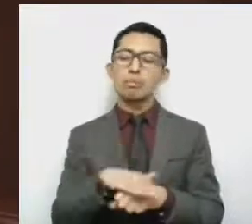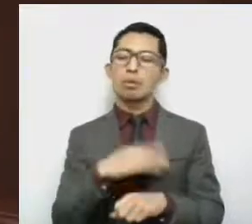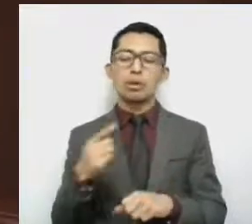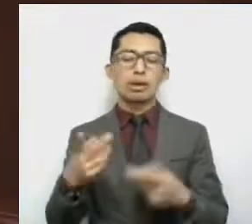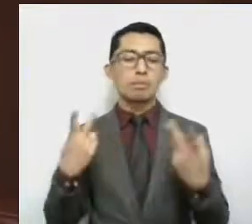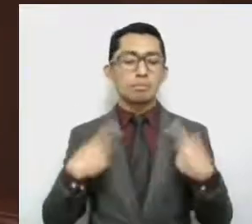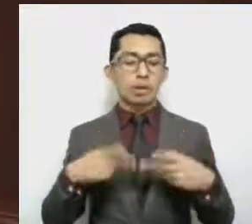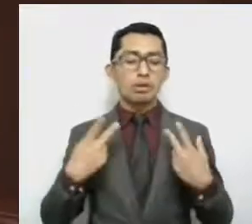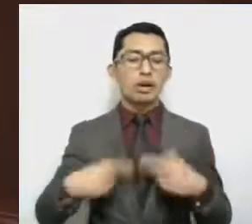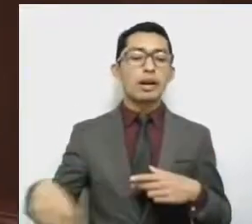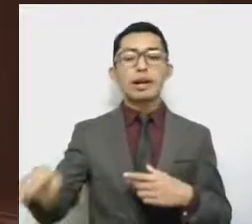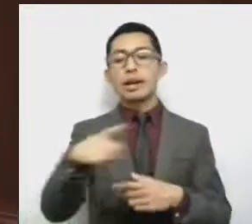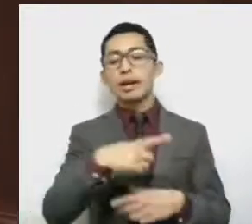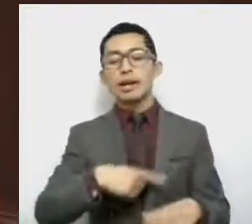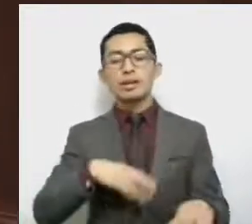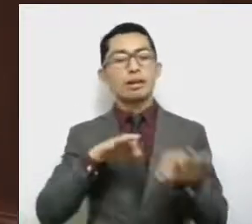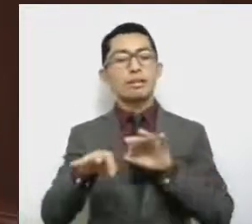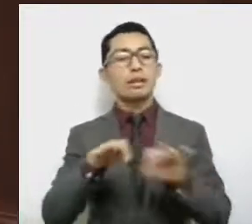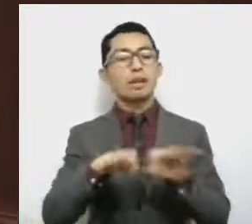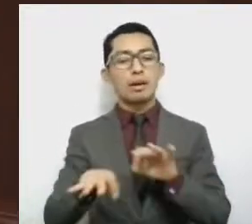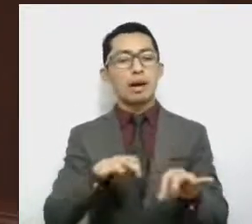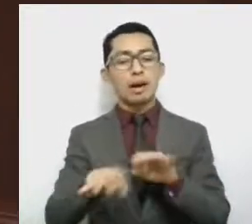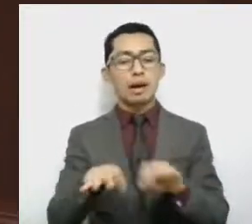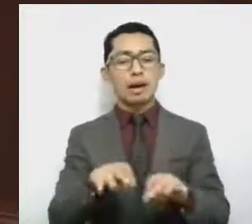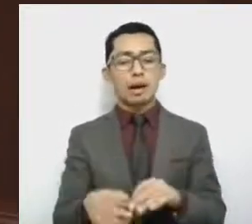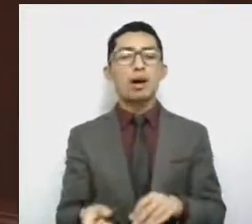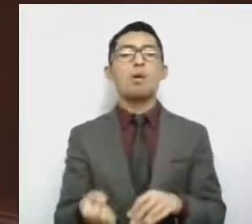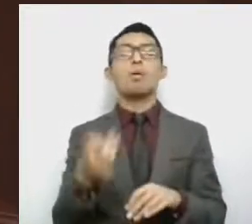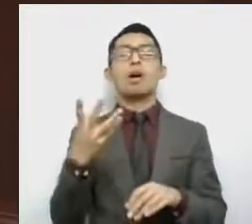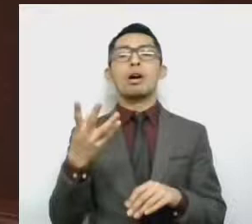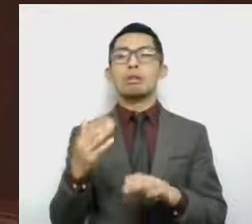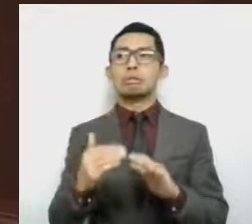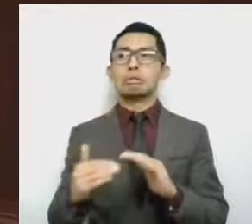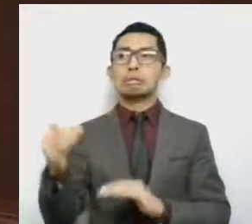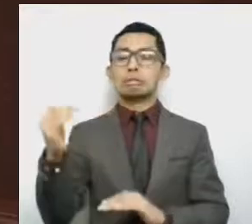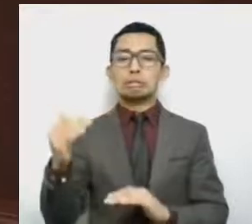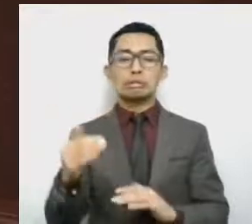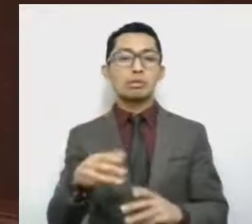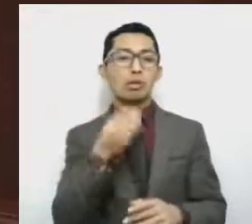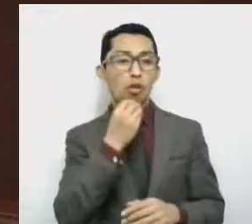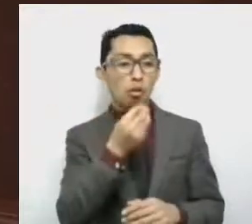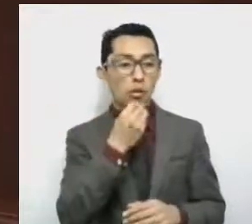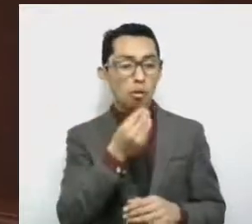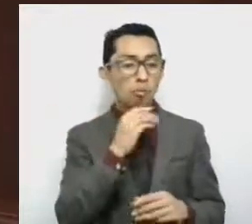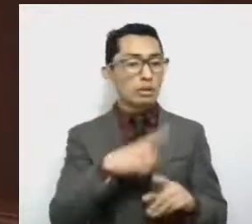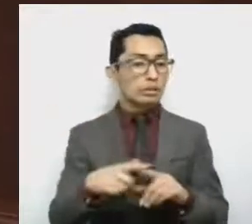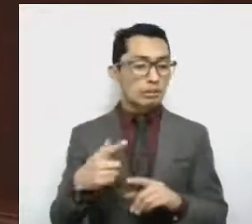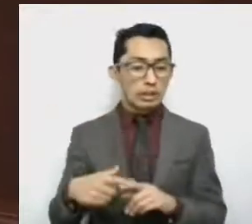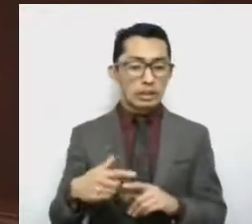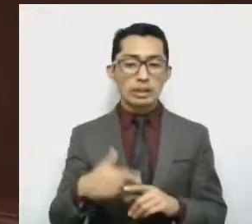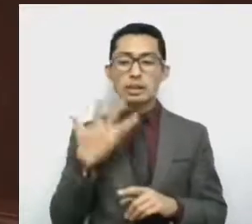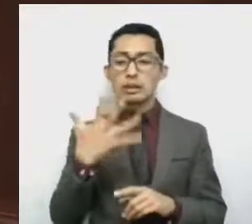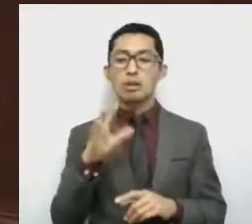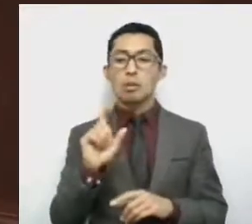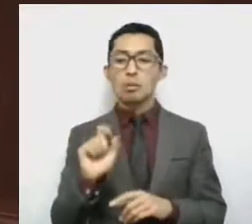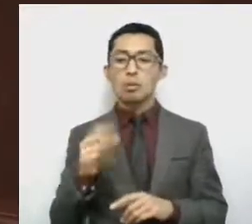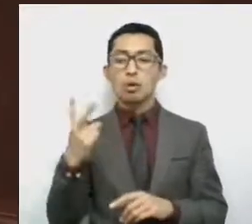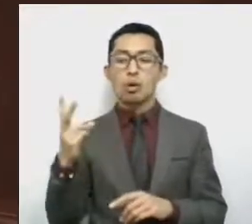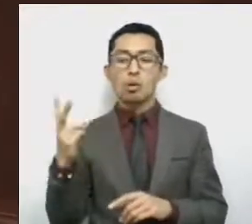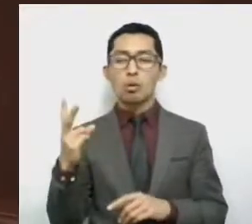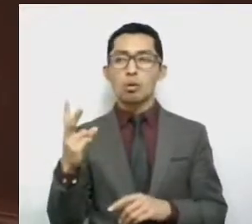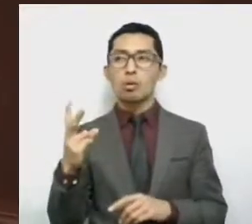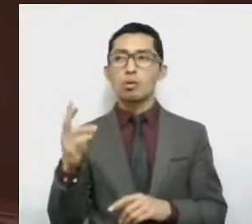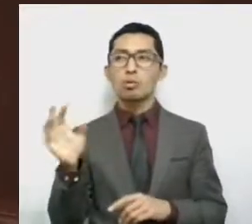un ingreso laboral inferior al costo de la canasta alimentaria aumentó 5.2 puntos